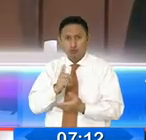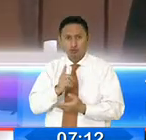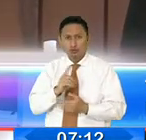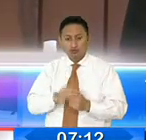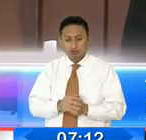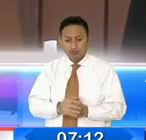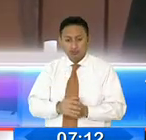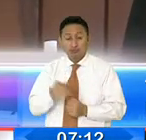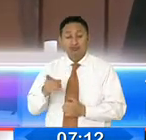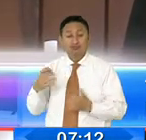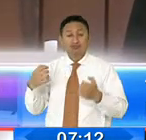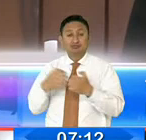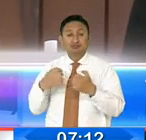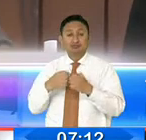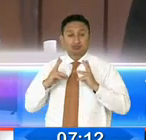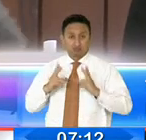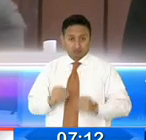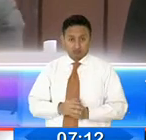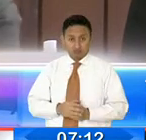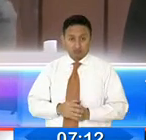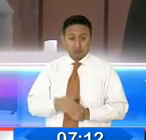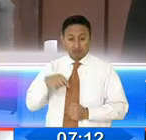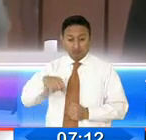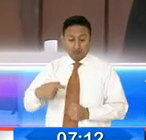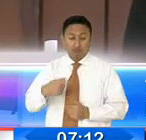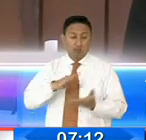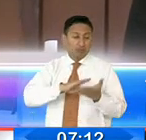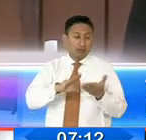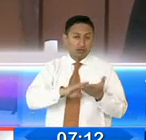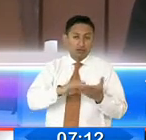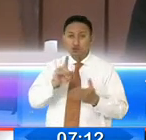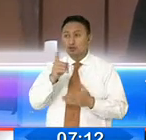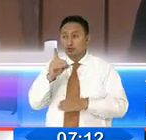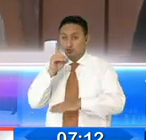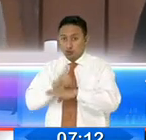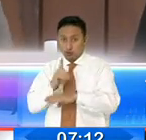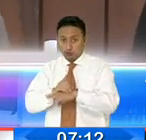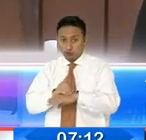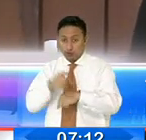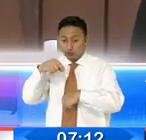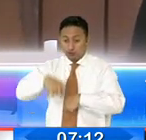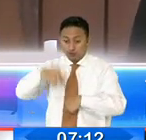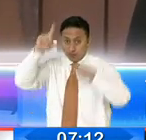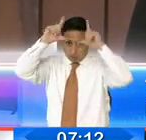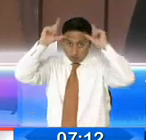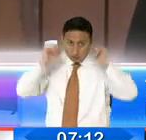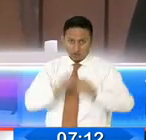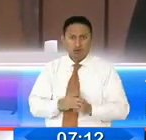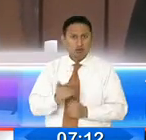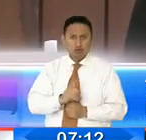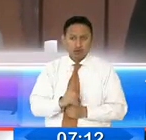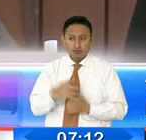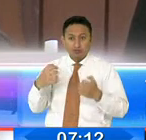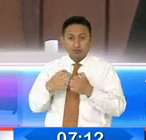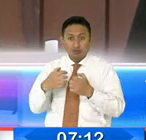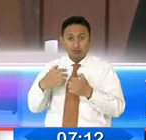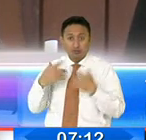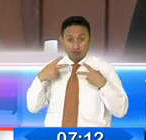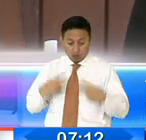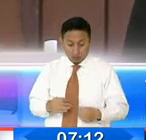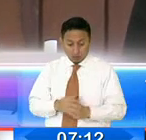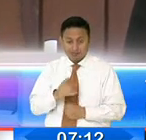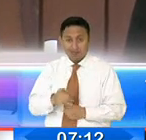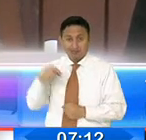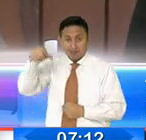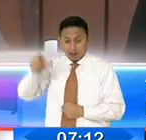El equipo de salud, con las disculpas del caso, no solamente hace el médico y la enfermera. El equipo de salud